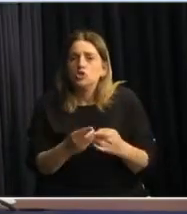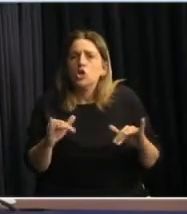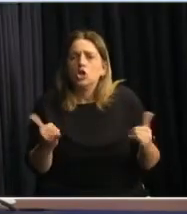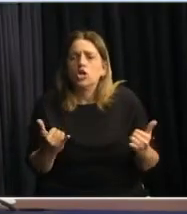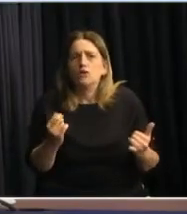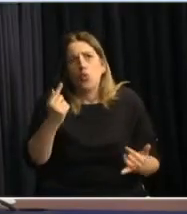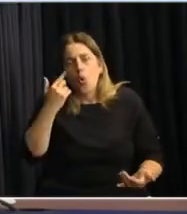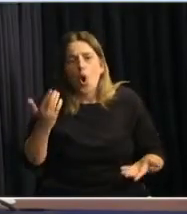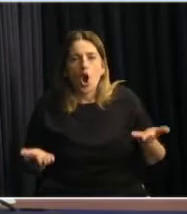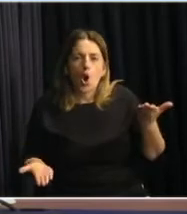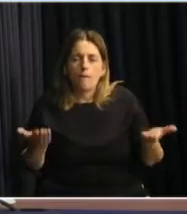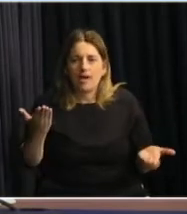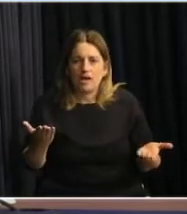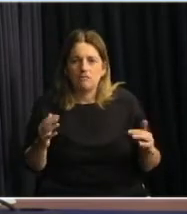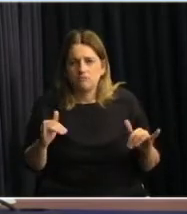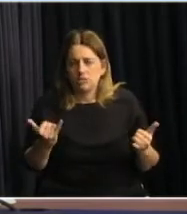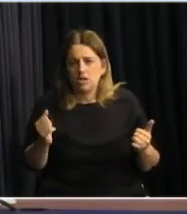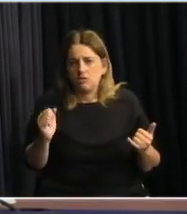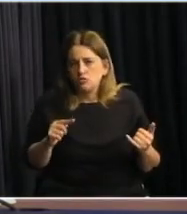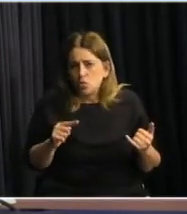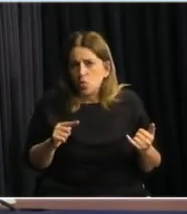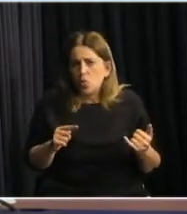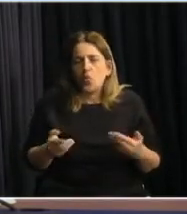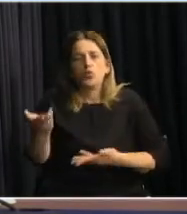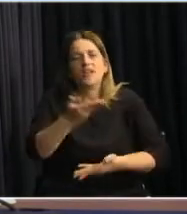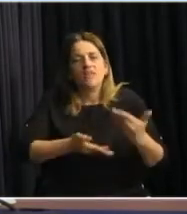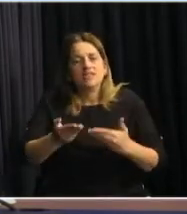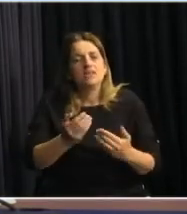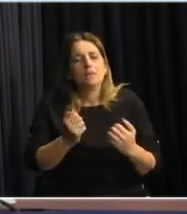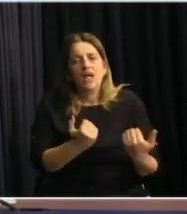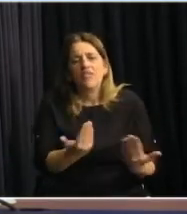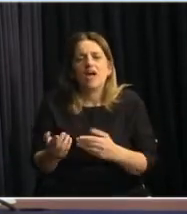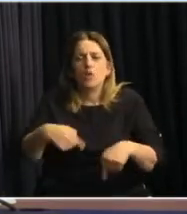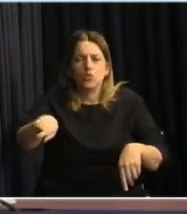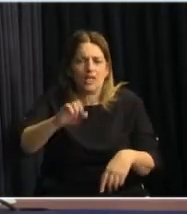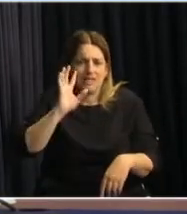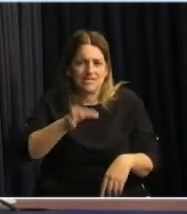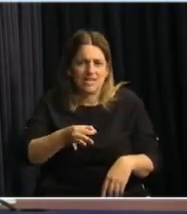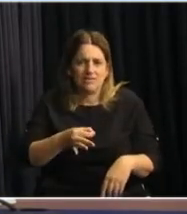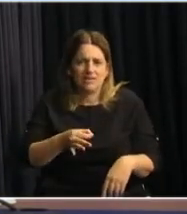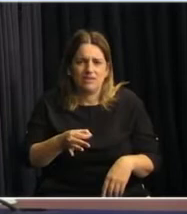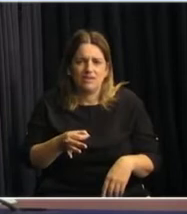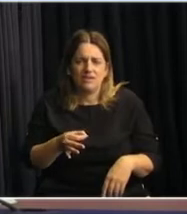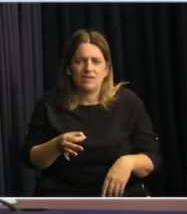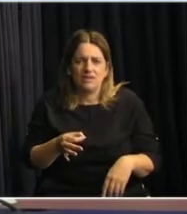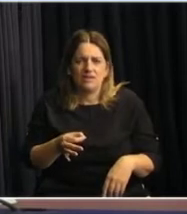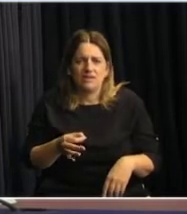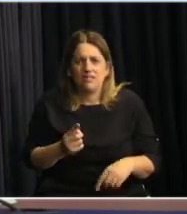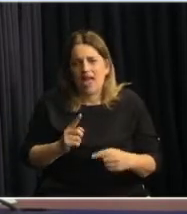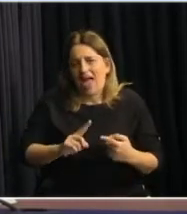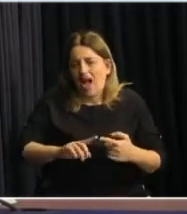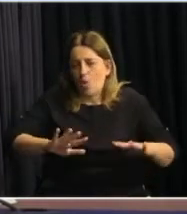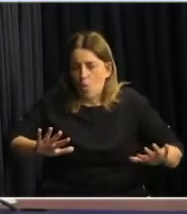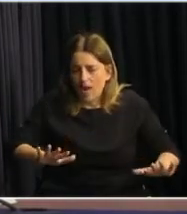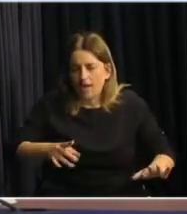un comparativo de cuánto es la transferencia en el caso, como ustedes saben, de habido o de acuerdo